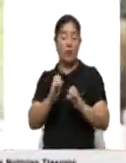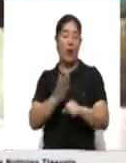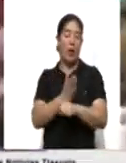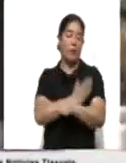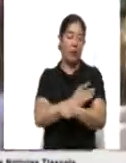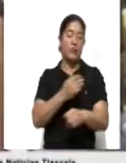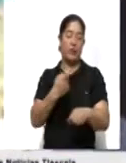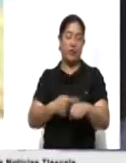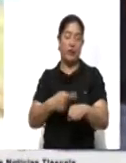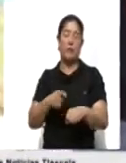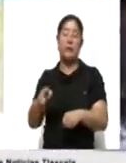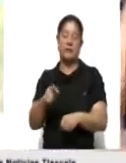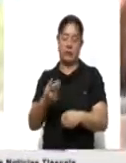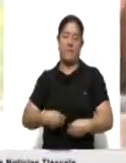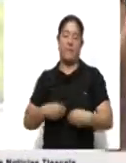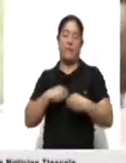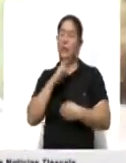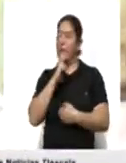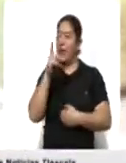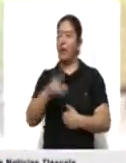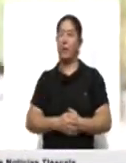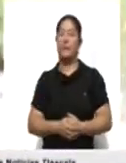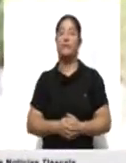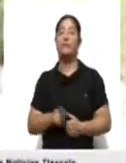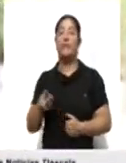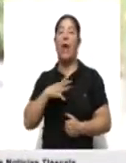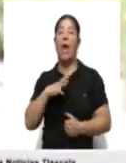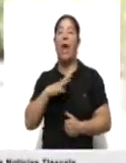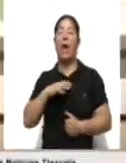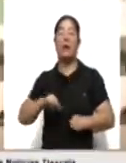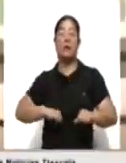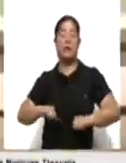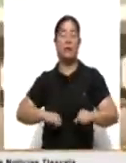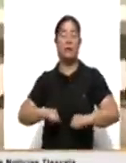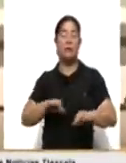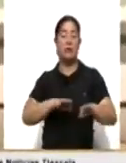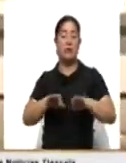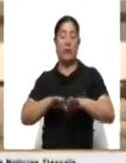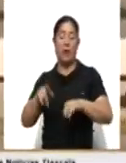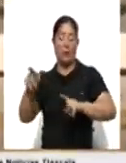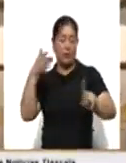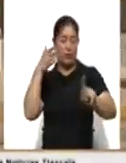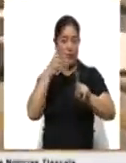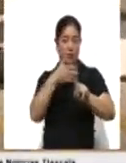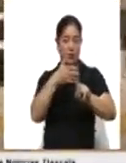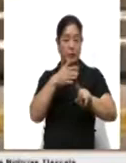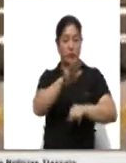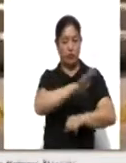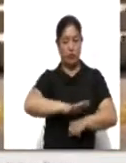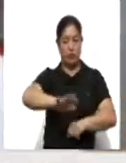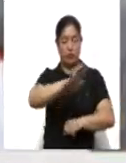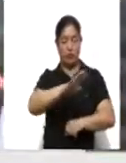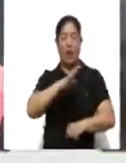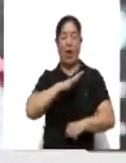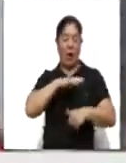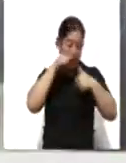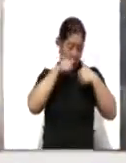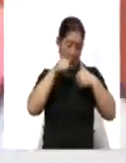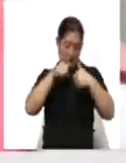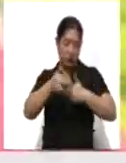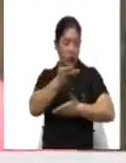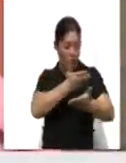y que mejoren su calidad de vida. Como parte de las acciones integrales dirigidas a este sector de la población, se brinda atención